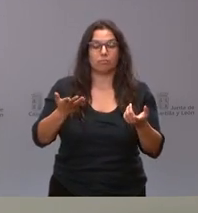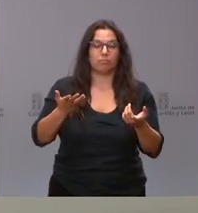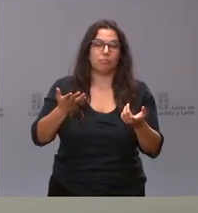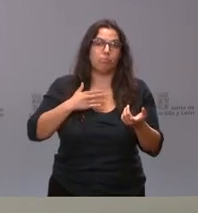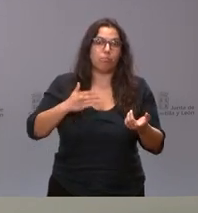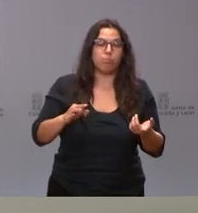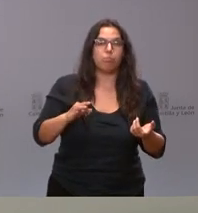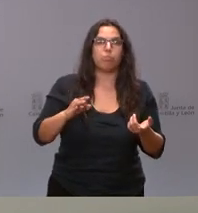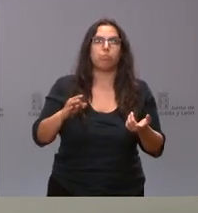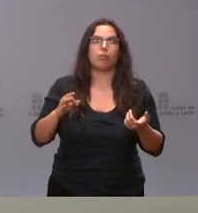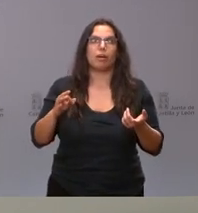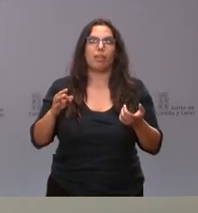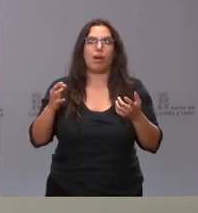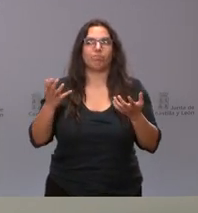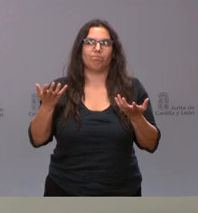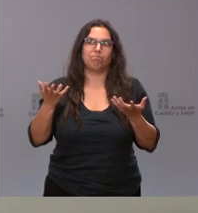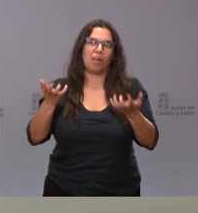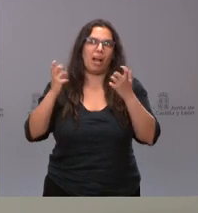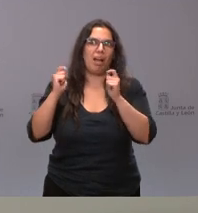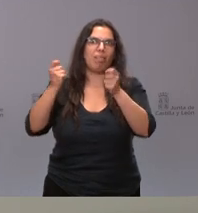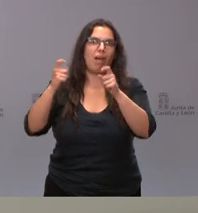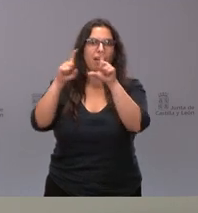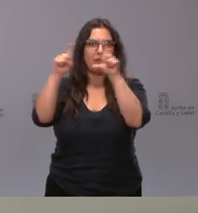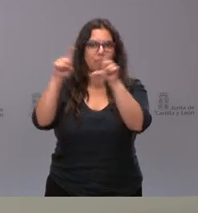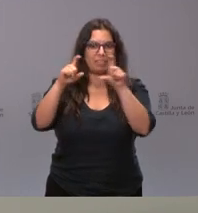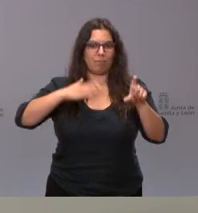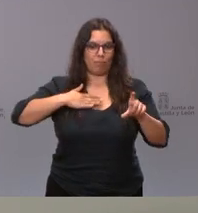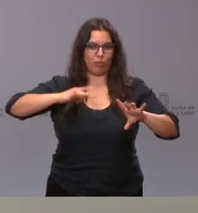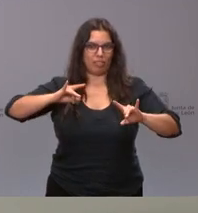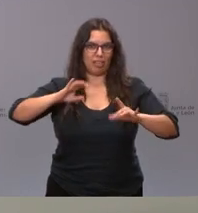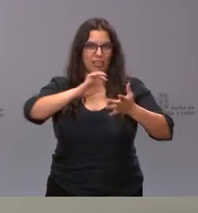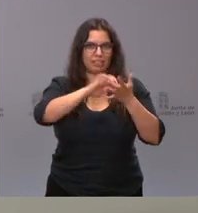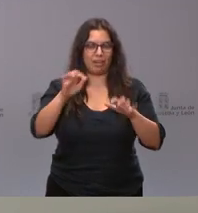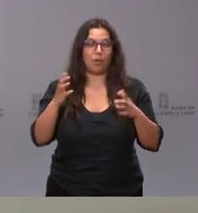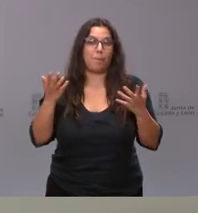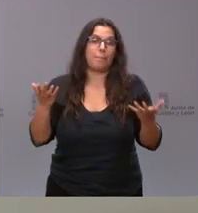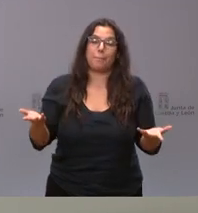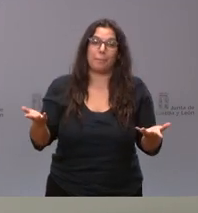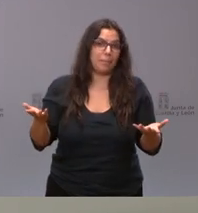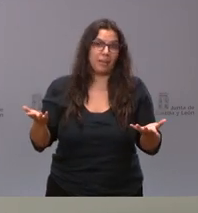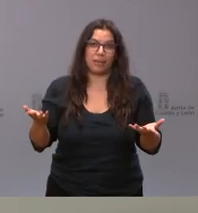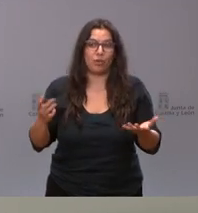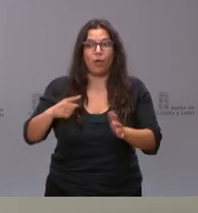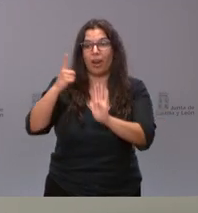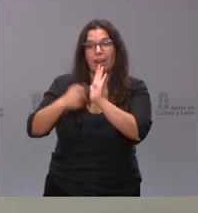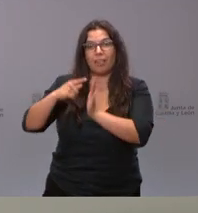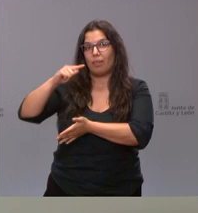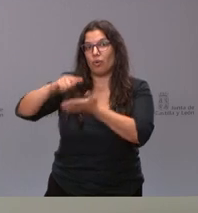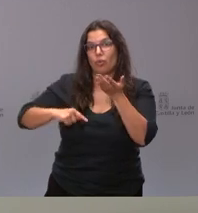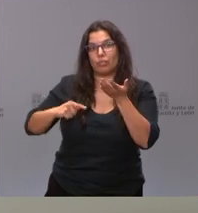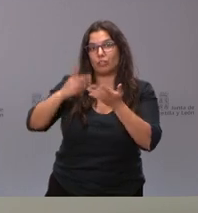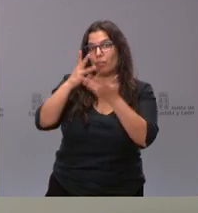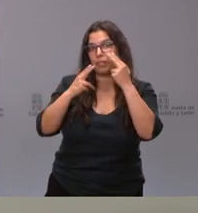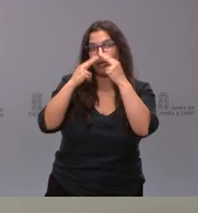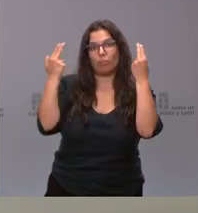ganar empresas de la propia comunidad autónoma, pero estamos sometidos siempre a la ley de contratos de las